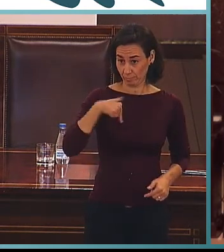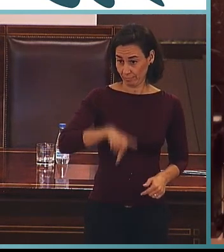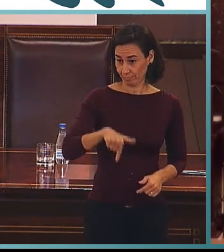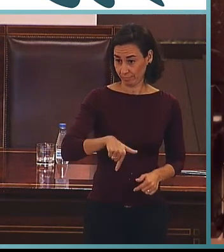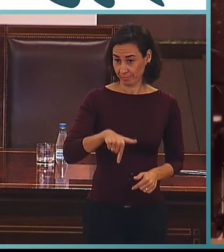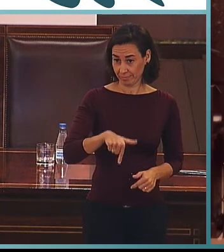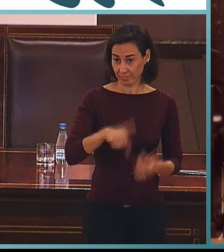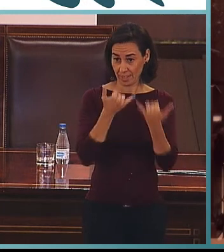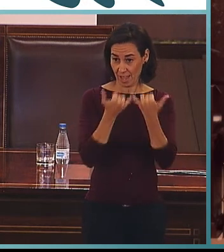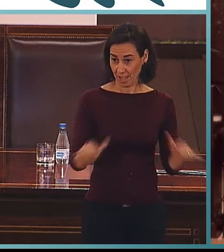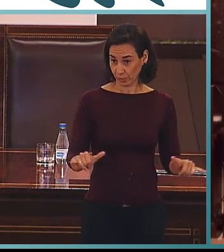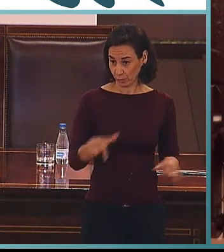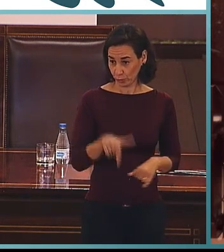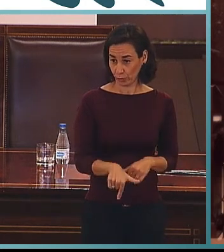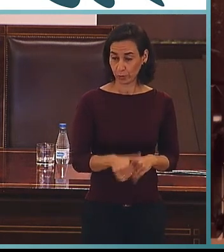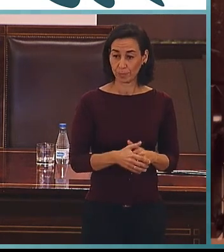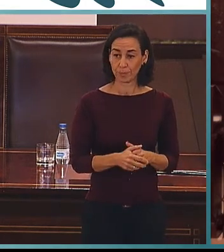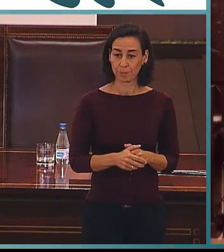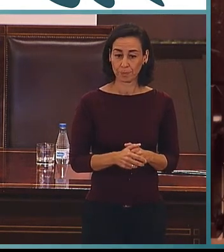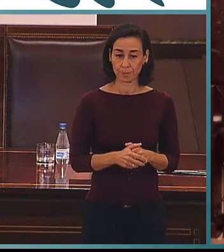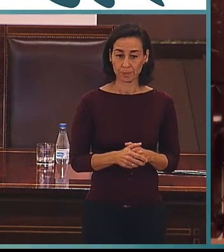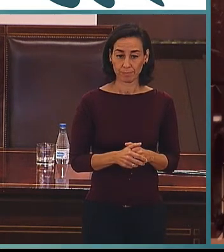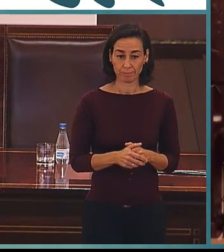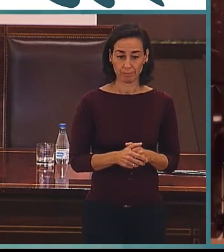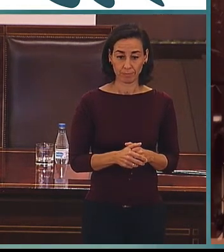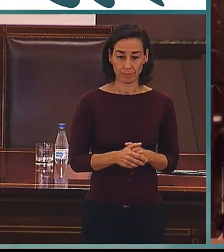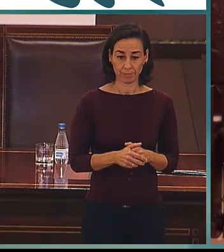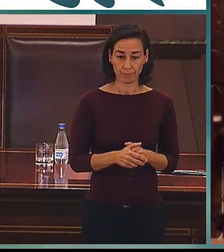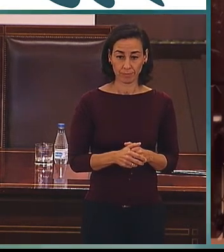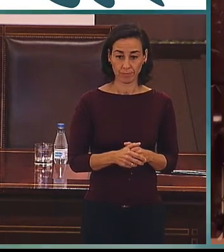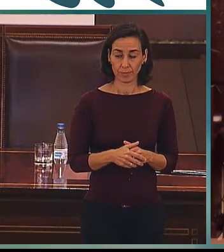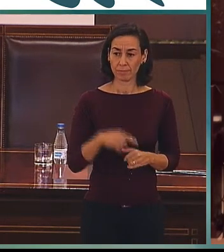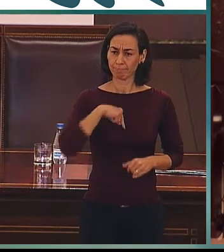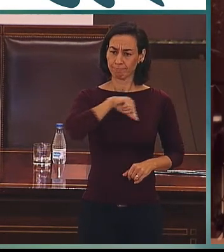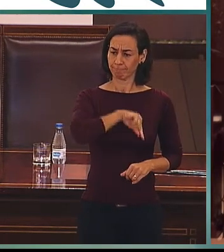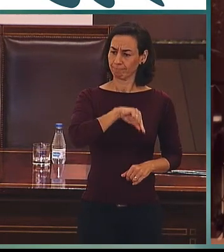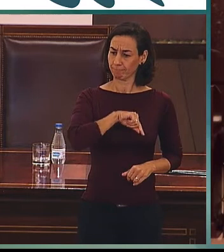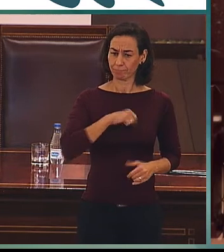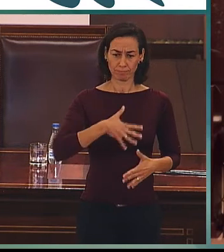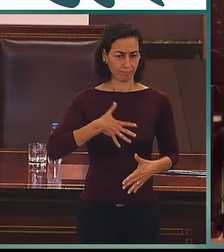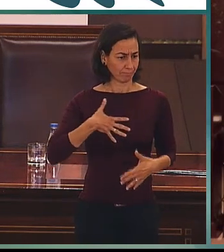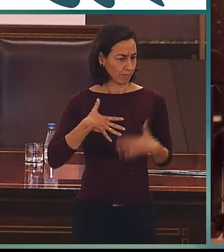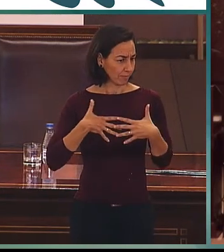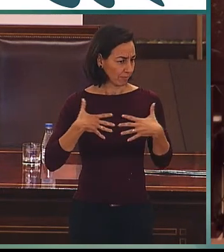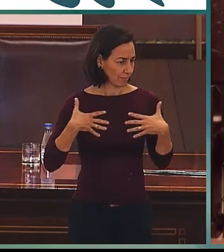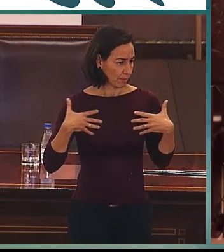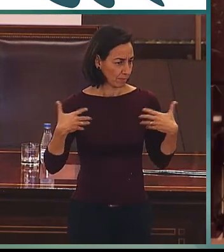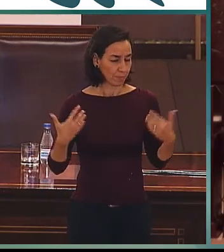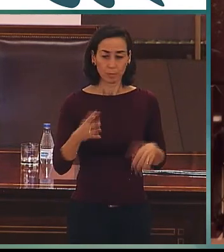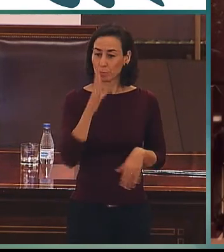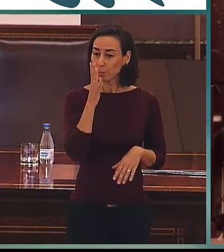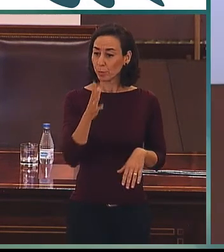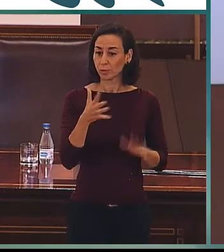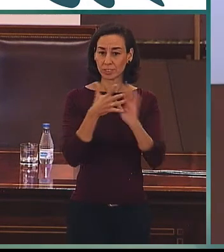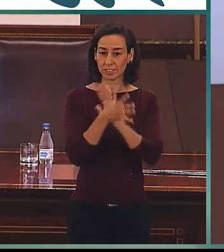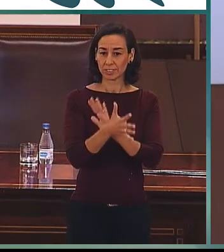en este acto y que me produce especial satisfacción porque